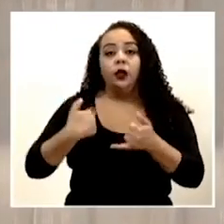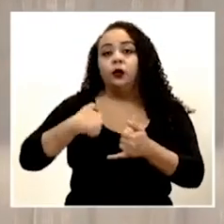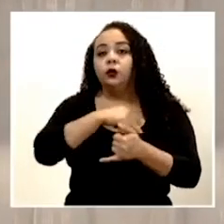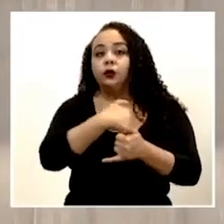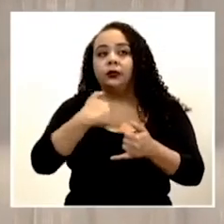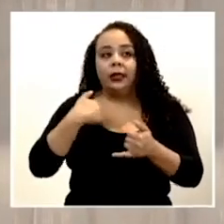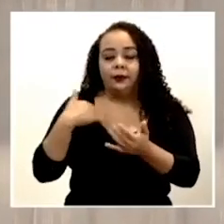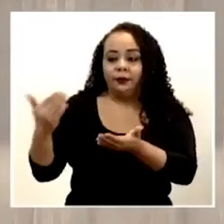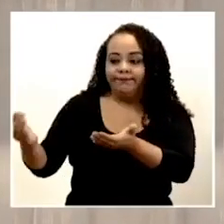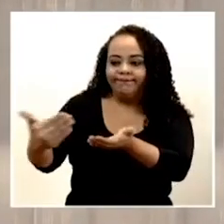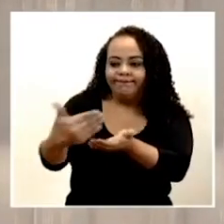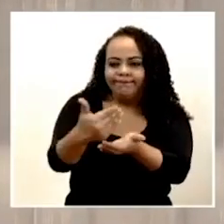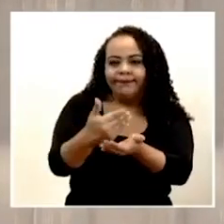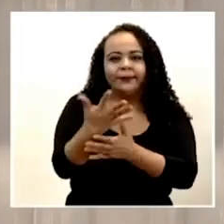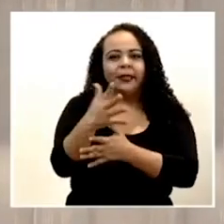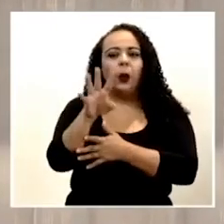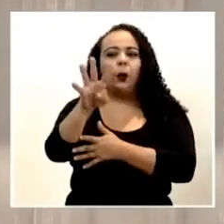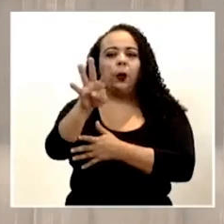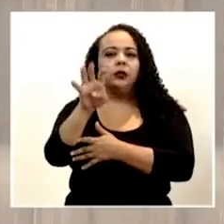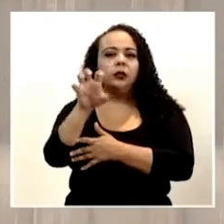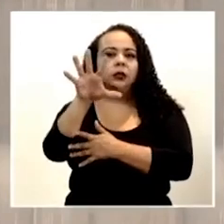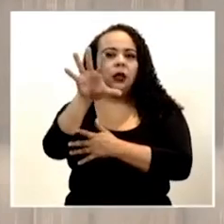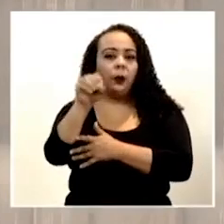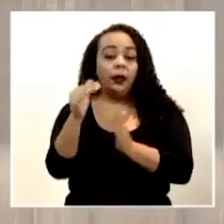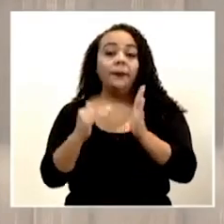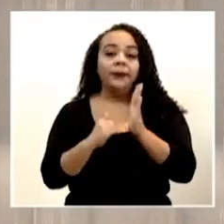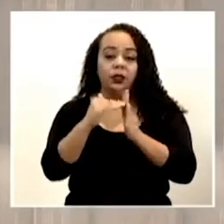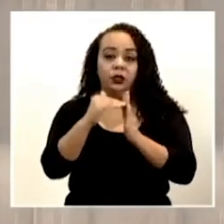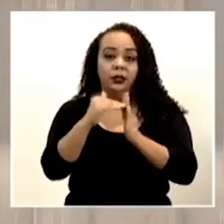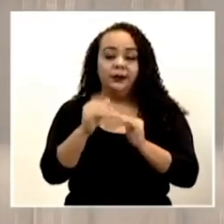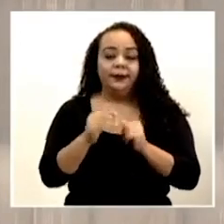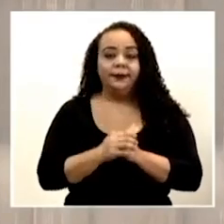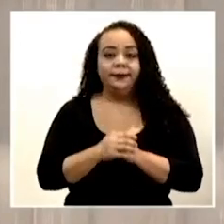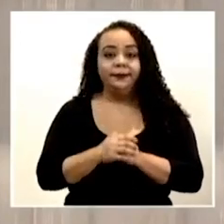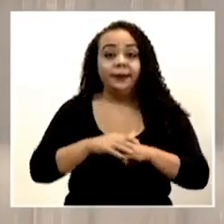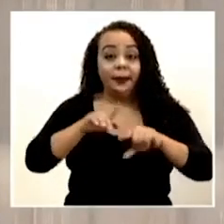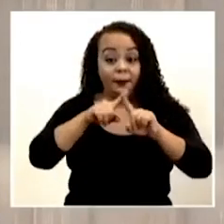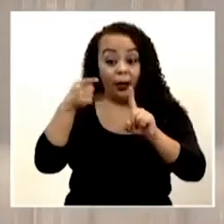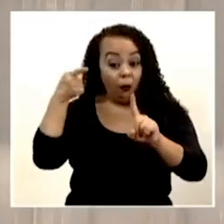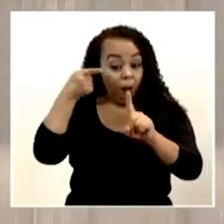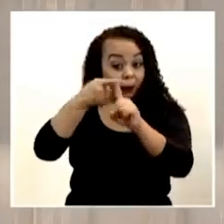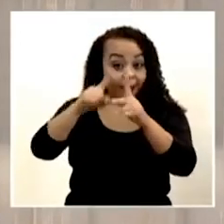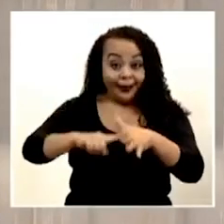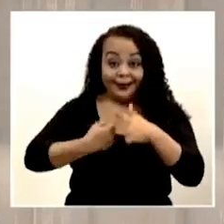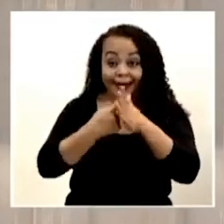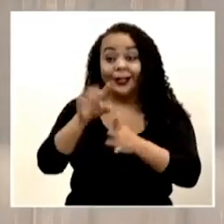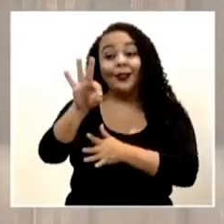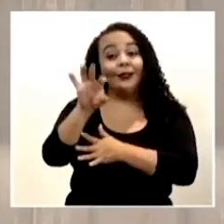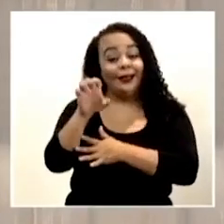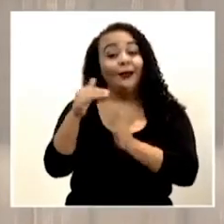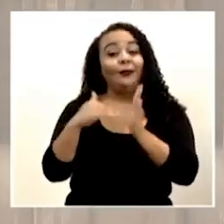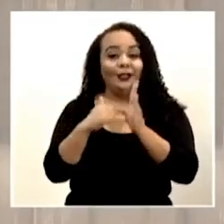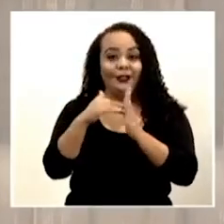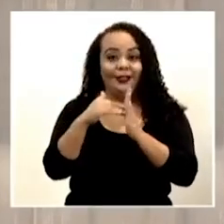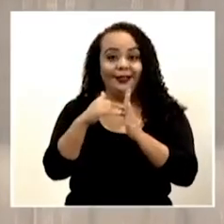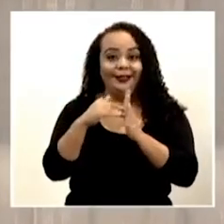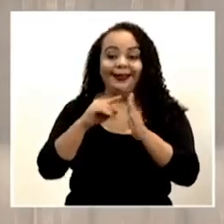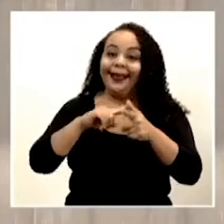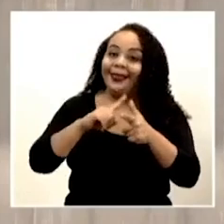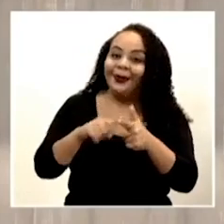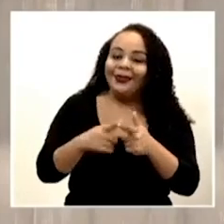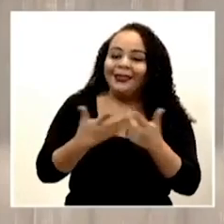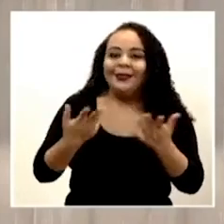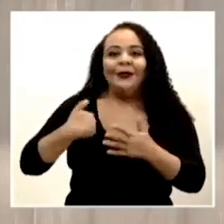recaudados cerca de 450 millones, pero la meta inicial era 900 millones. Entonces,